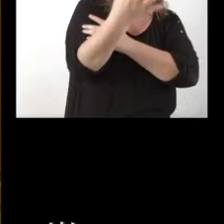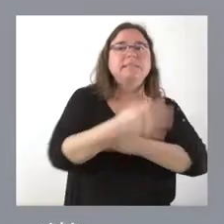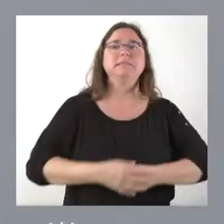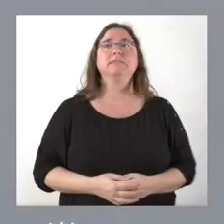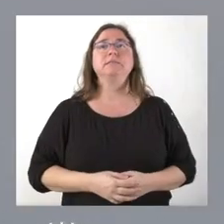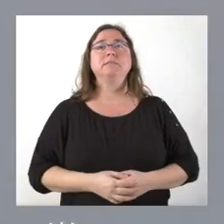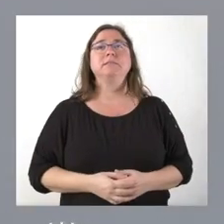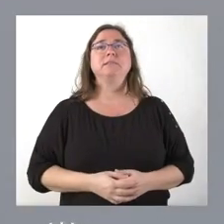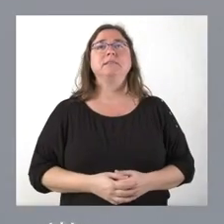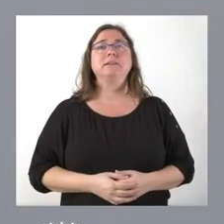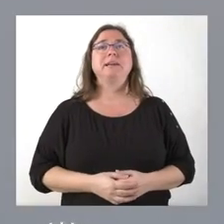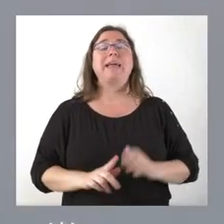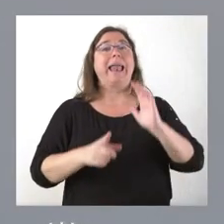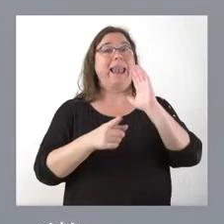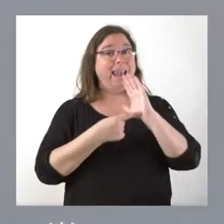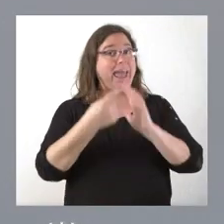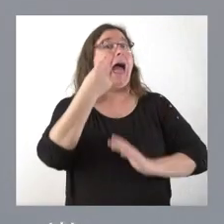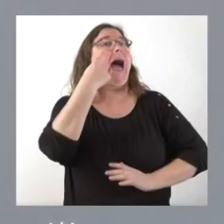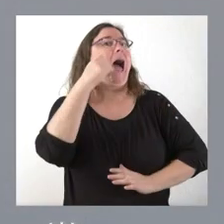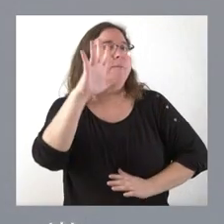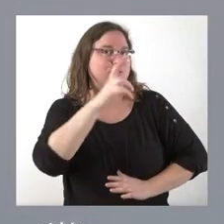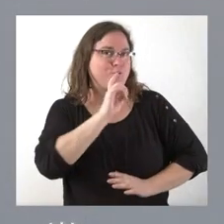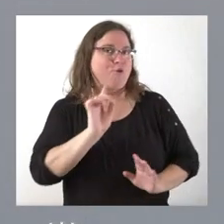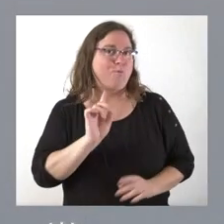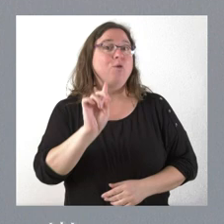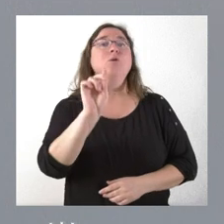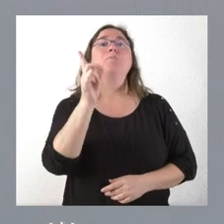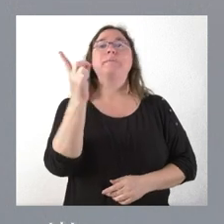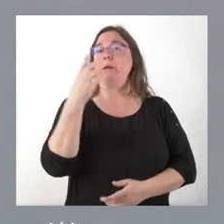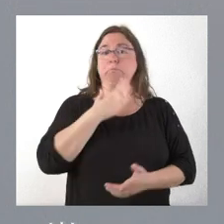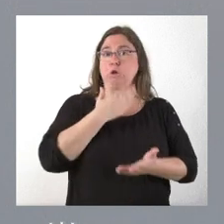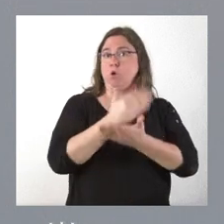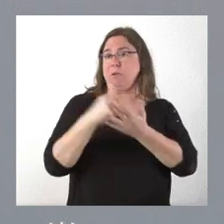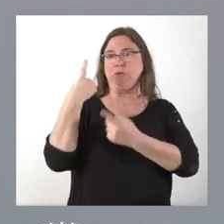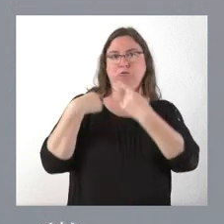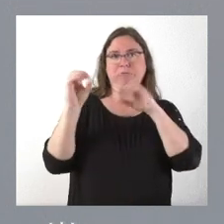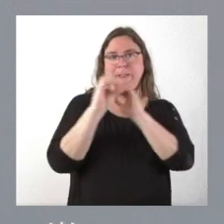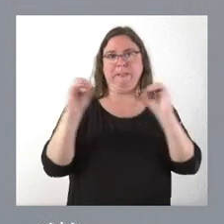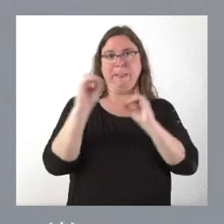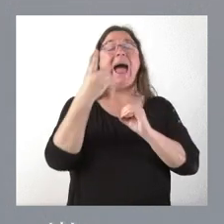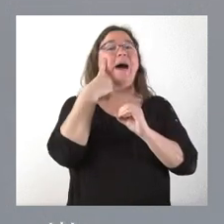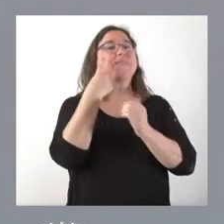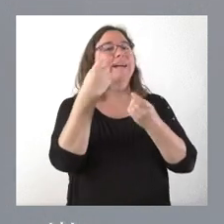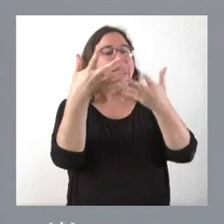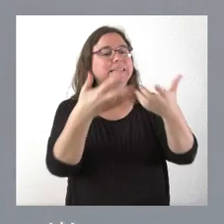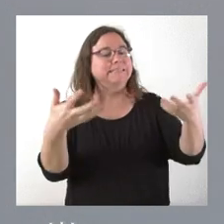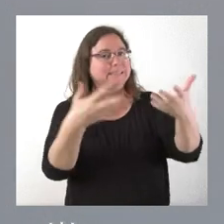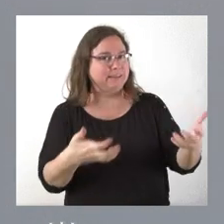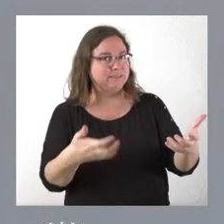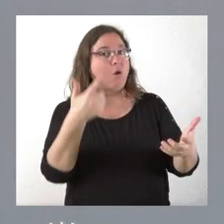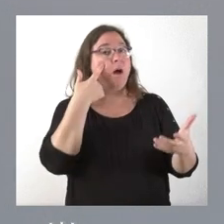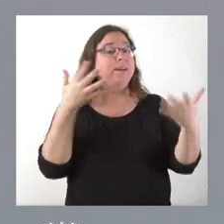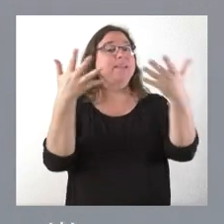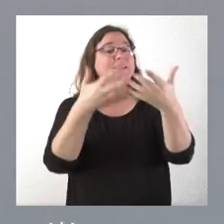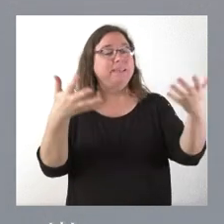La ley… Vamos a ver cómo queda, porque lo primero es que no se ha consultado a las comunidades autónomas y vamos a ver el texto y vamos a ver en qué medida hay